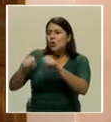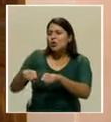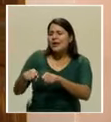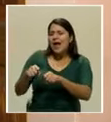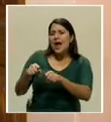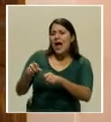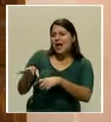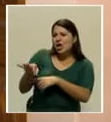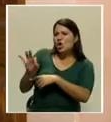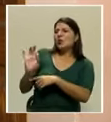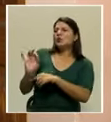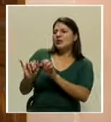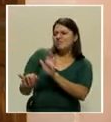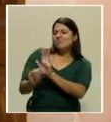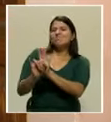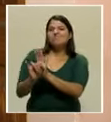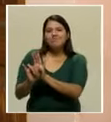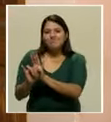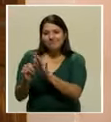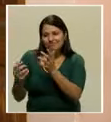el pan de su hambre.